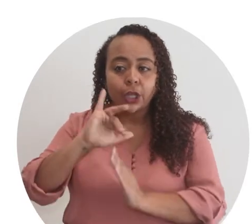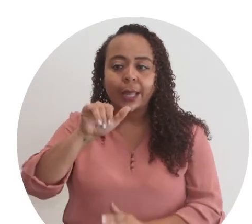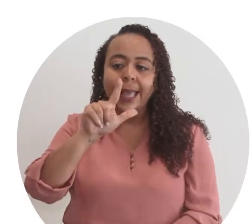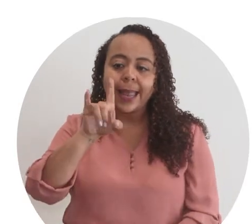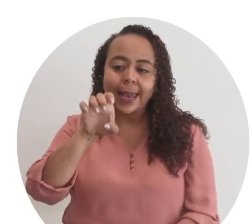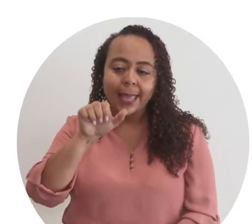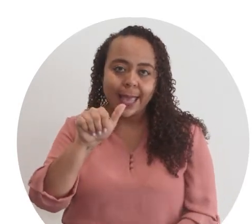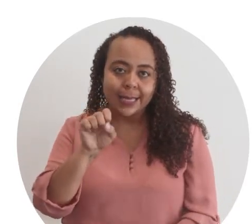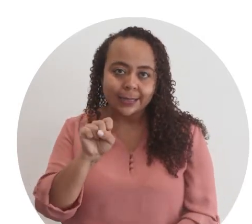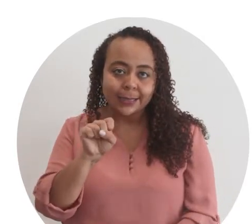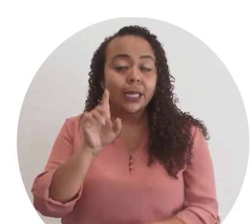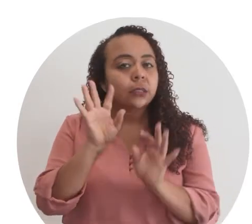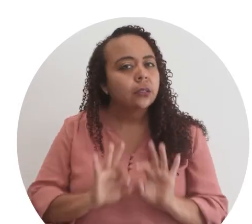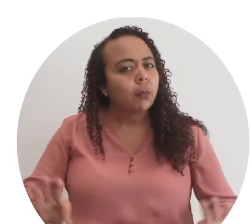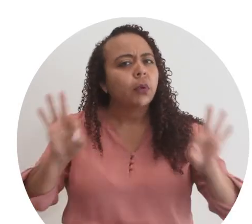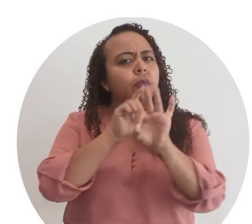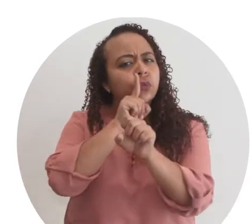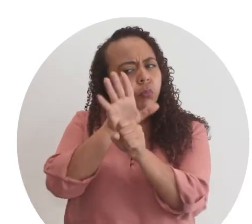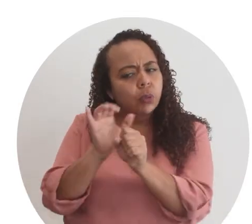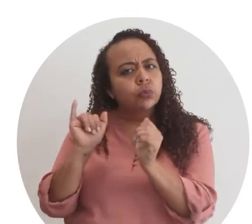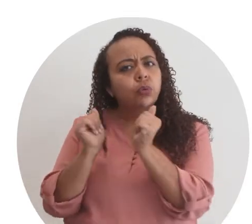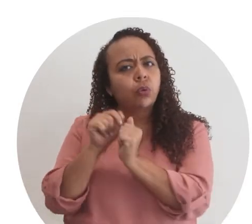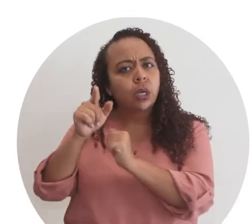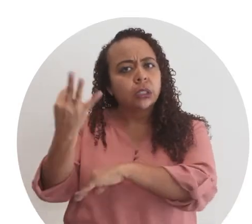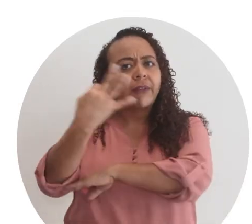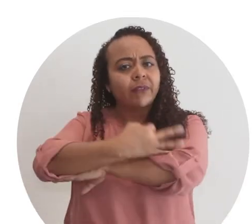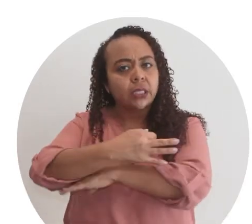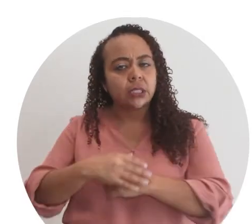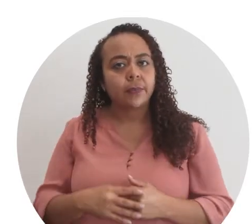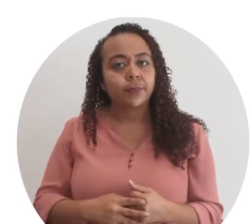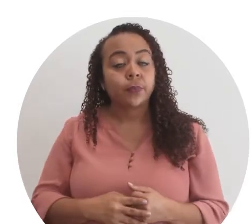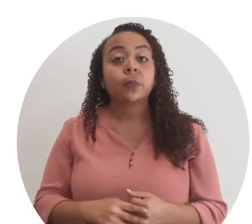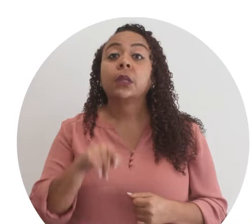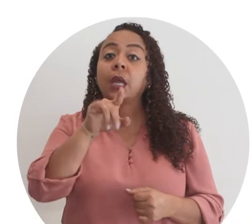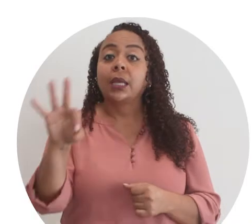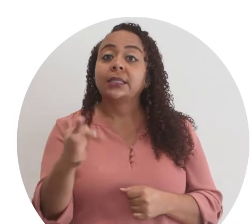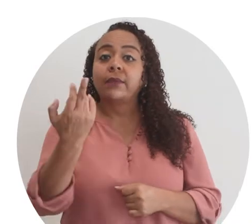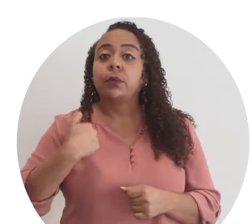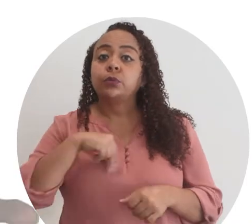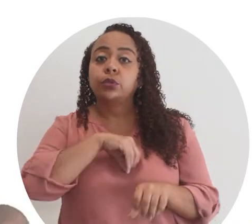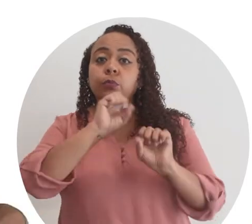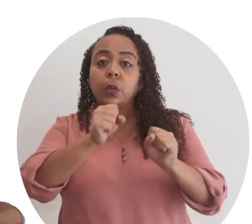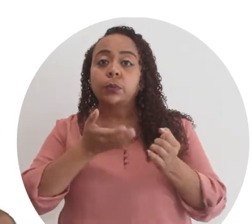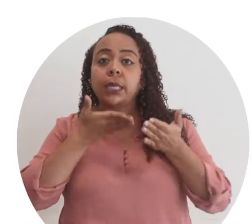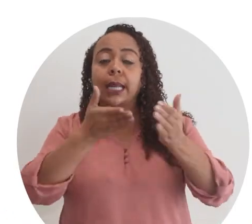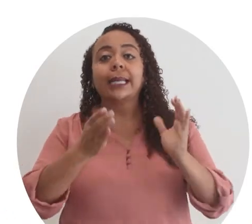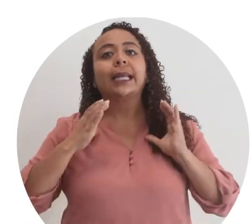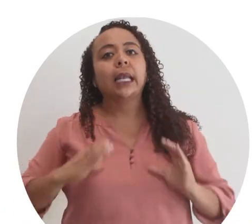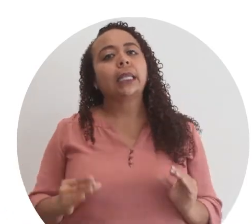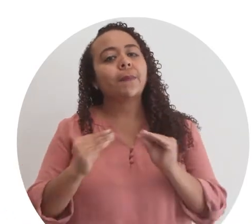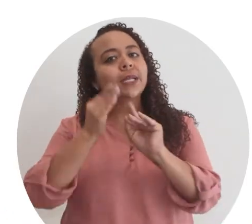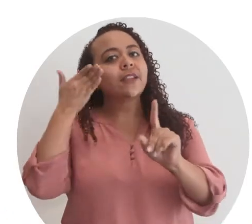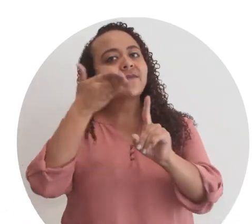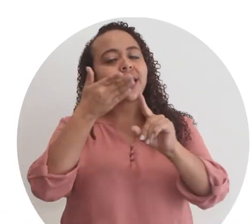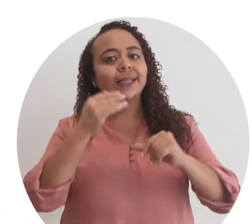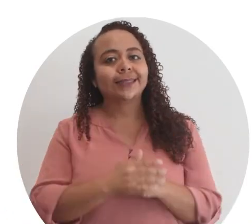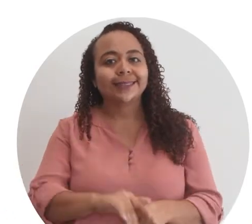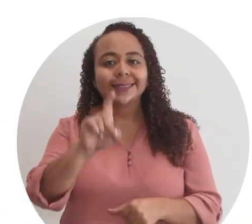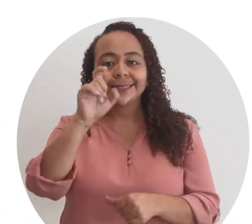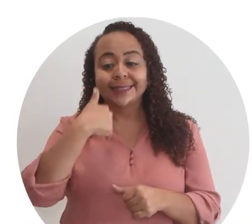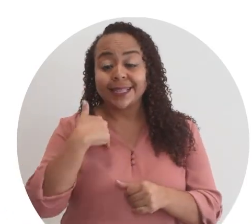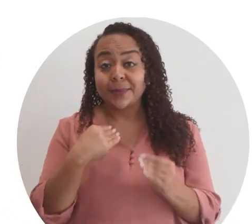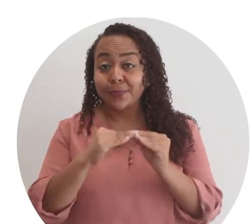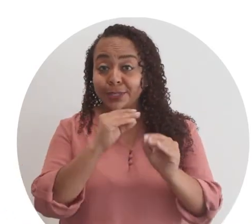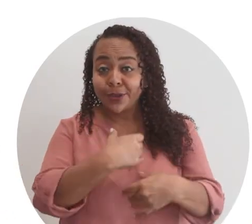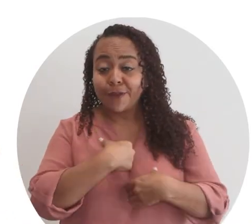entregarle un pedido de jaleas, es importante que cumplamos con esta entrega. De esta manera podemos generar una clientela